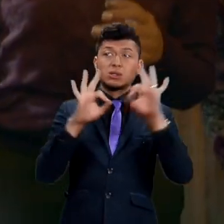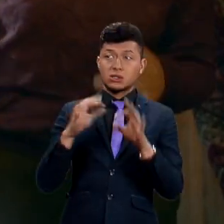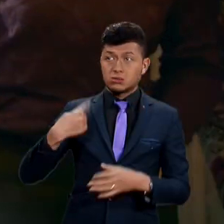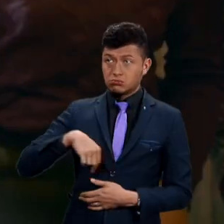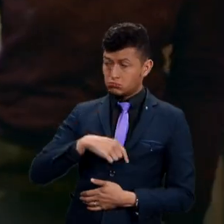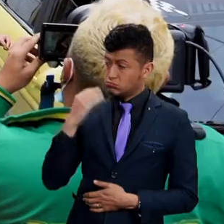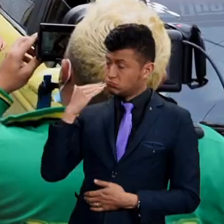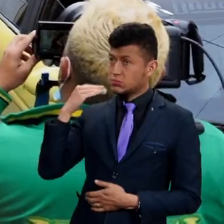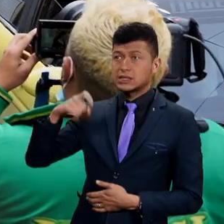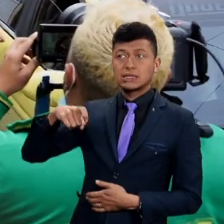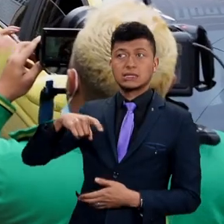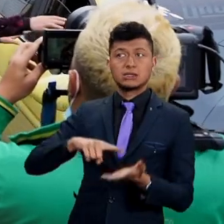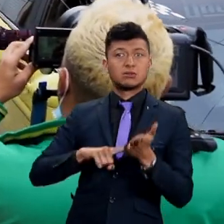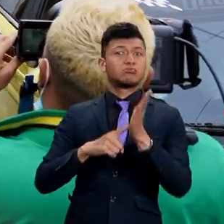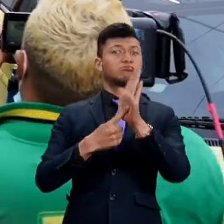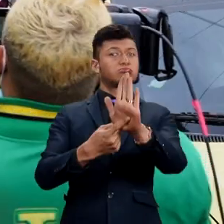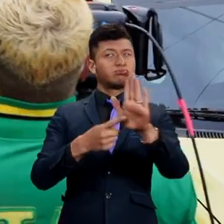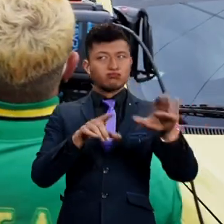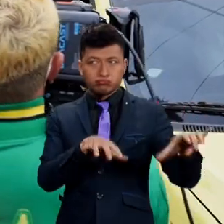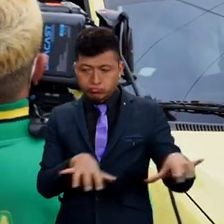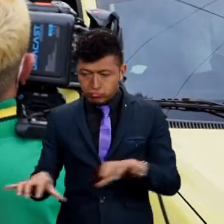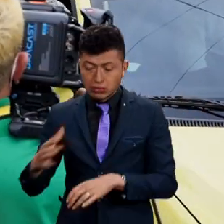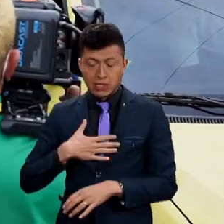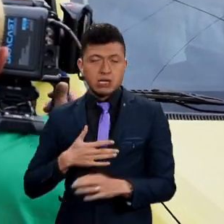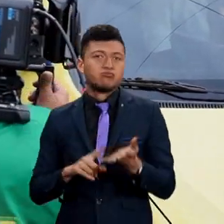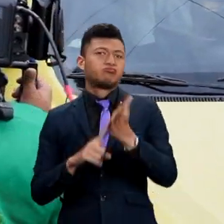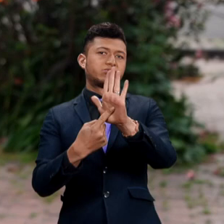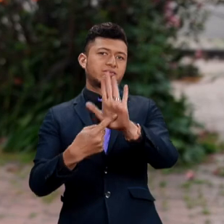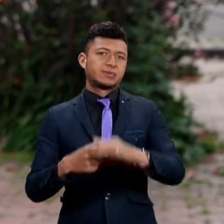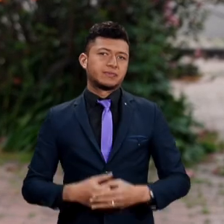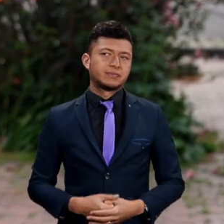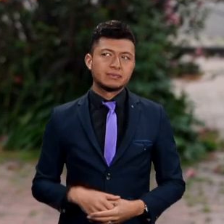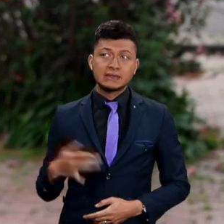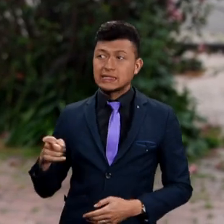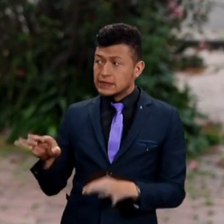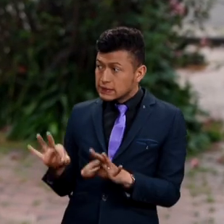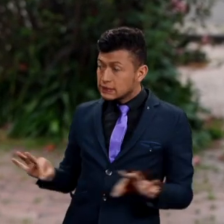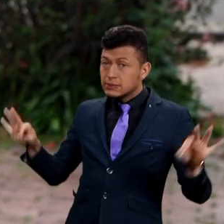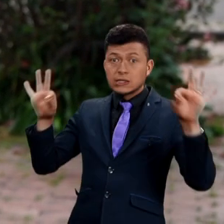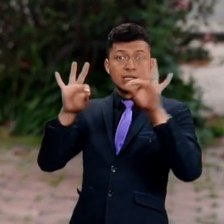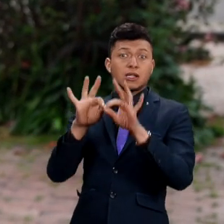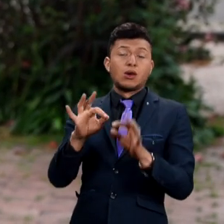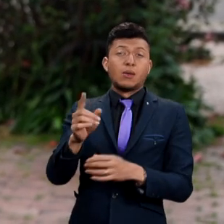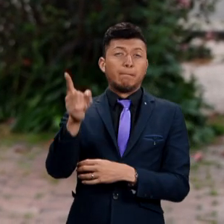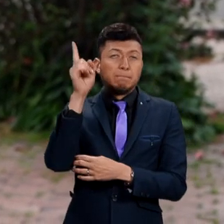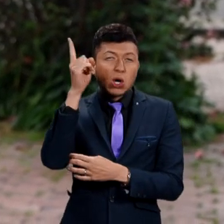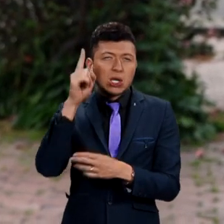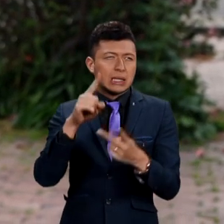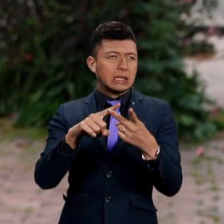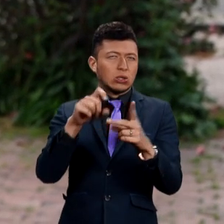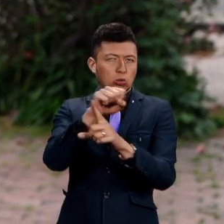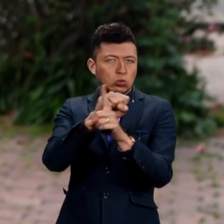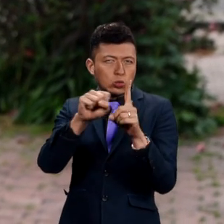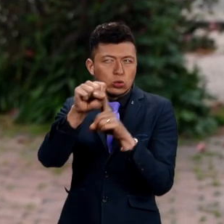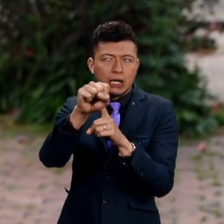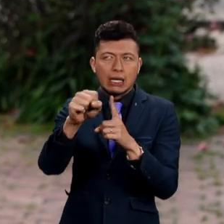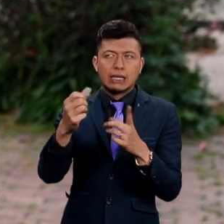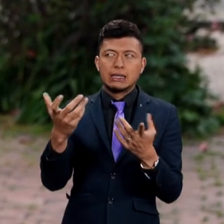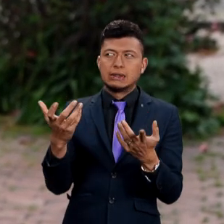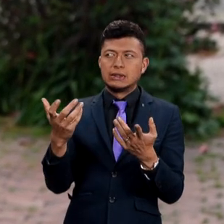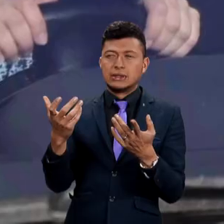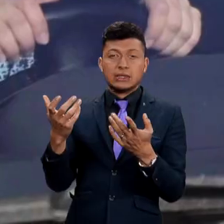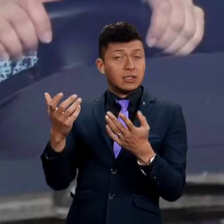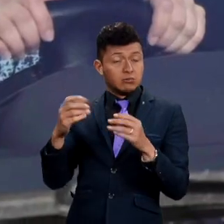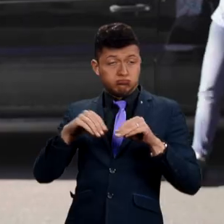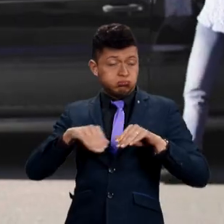como mujeres necesitamos por fin que se visibilicen nuestras historias. Es muy importante lo que esta historia generó a nivel político y